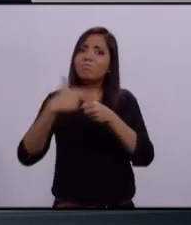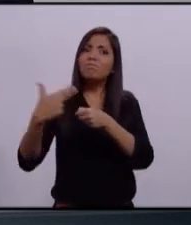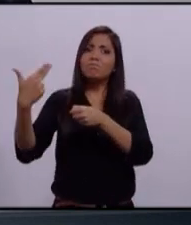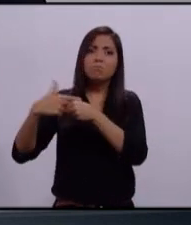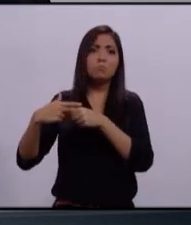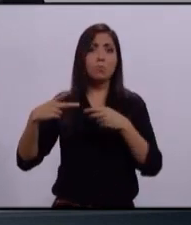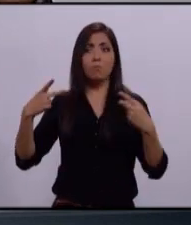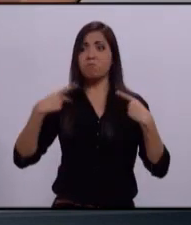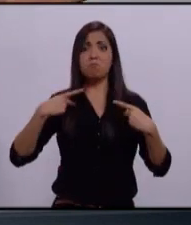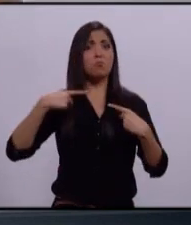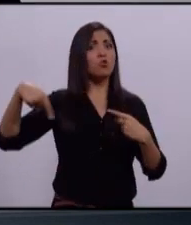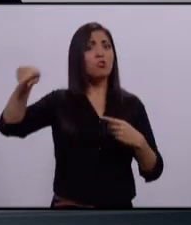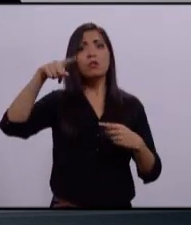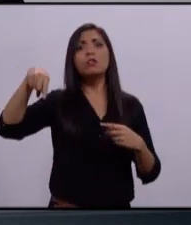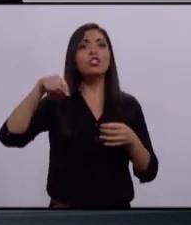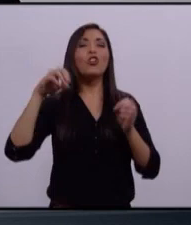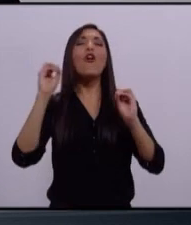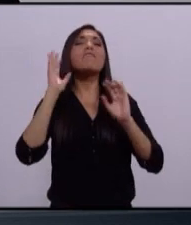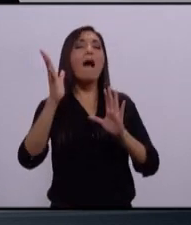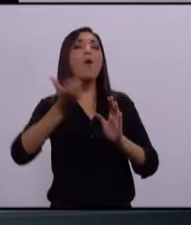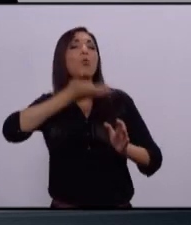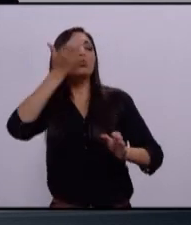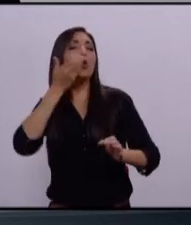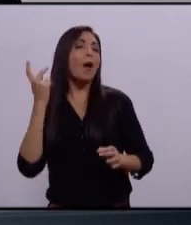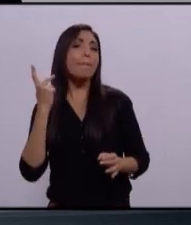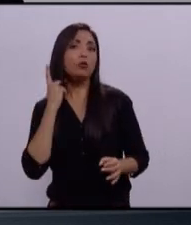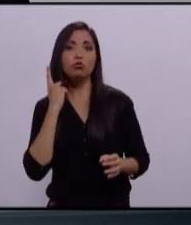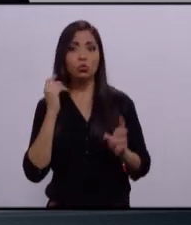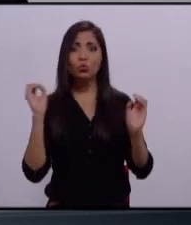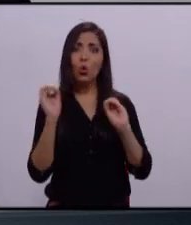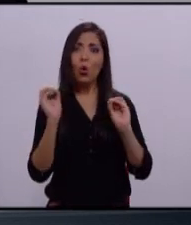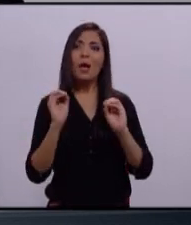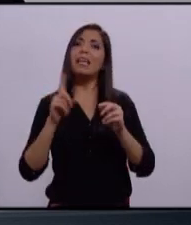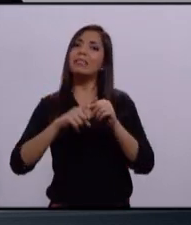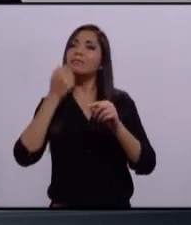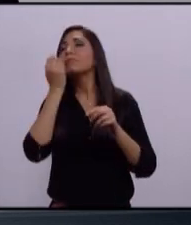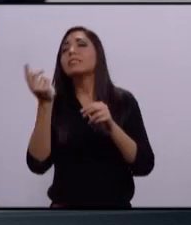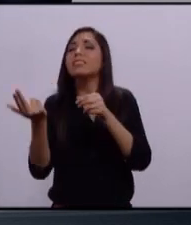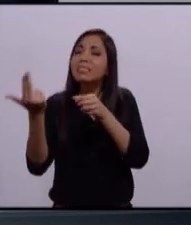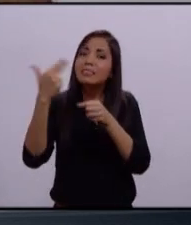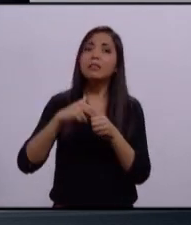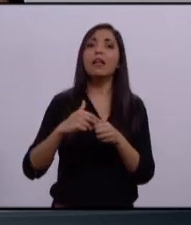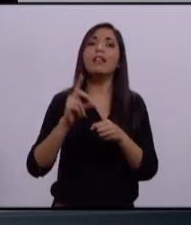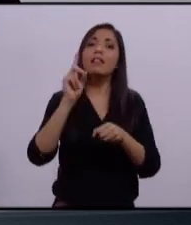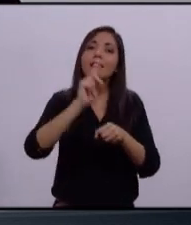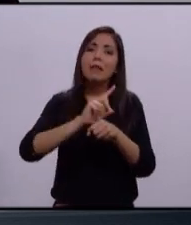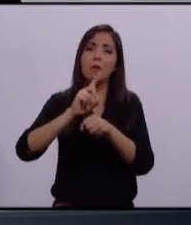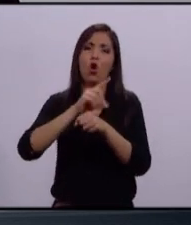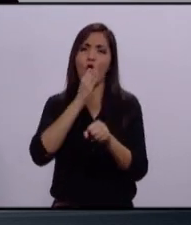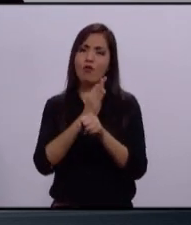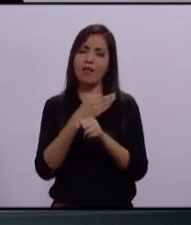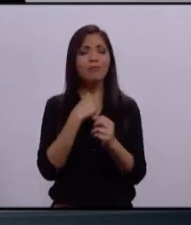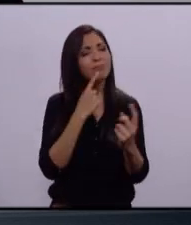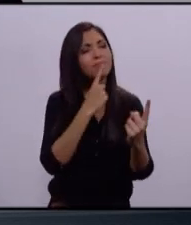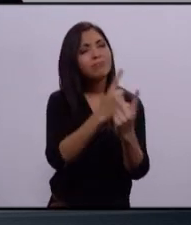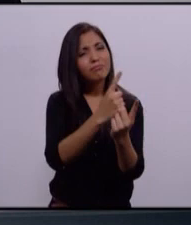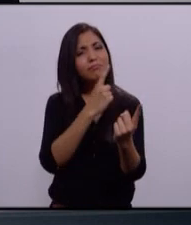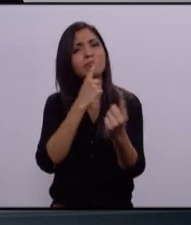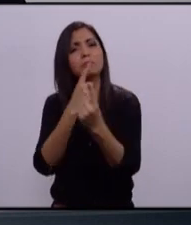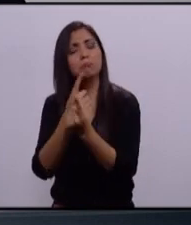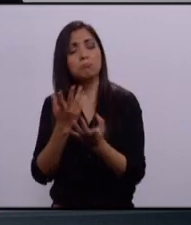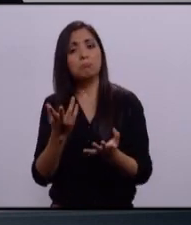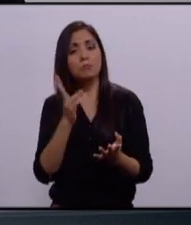ciudadanos que no han participado en la política, ciudadanos que se quieren integrar día con día. Ahora que salgo a la calle, me encuentro con una gran